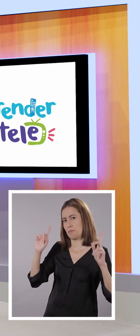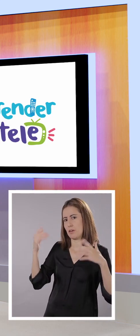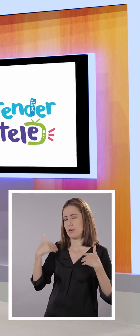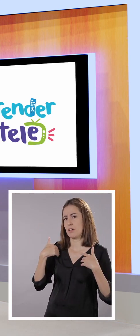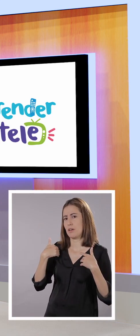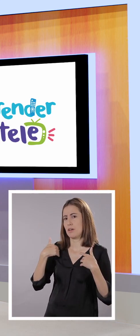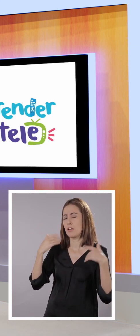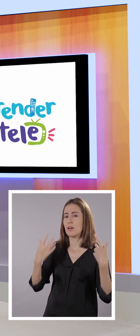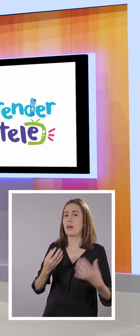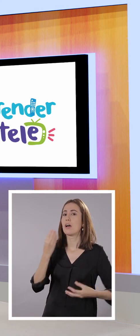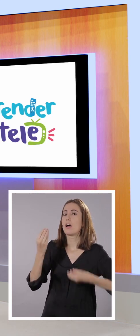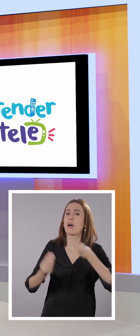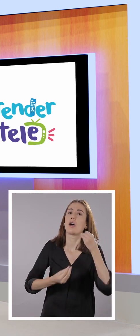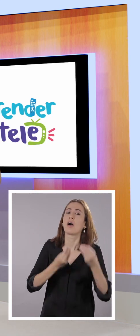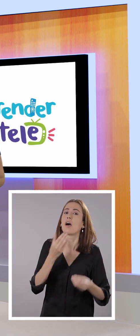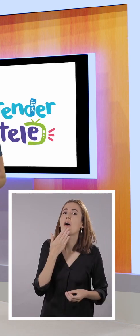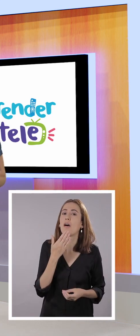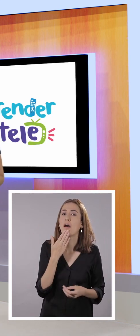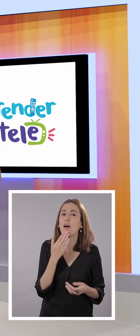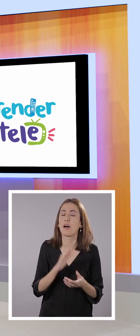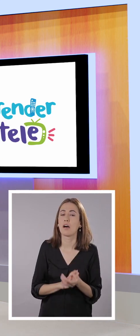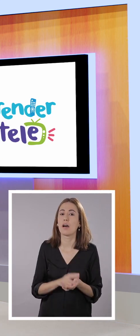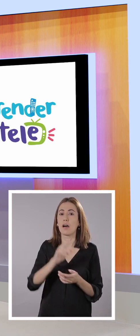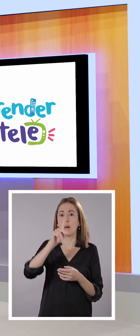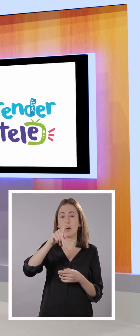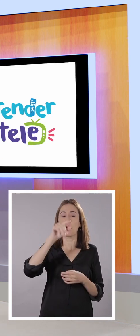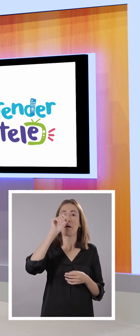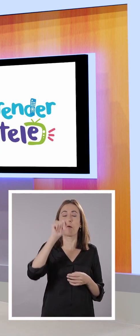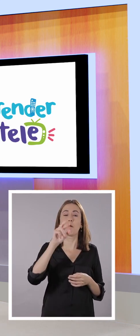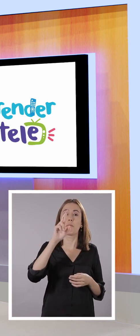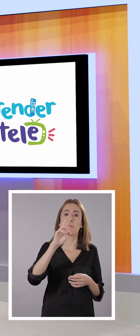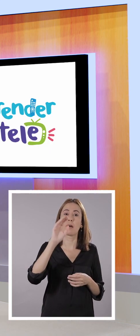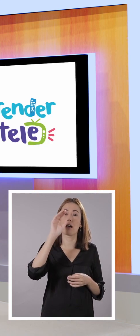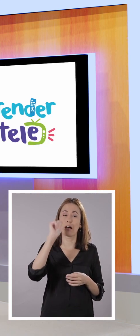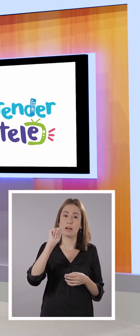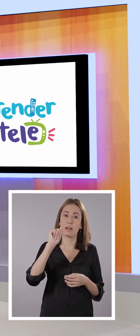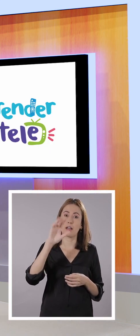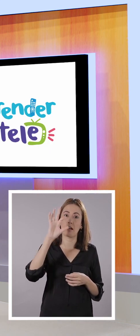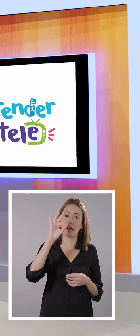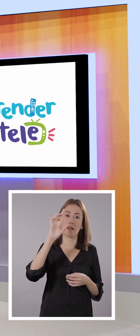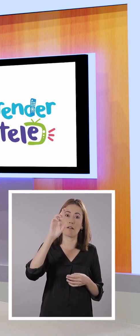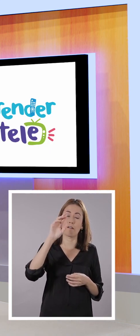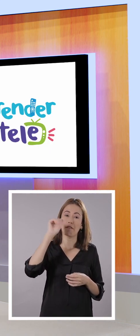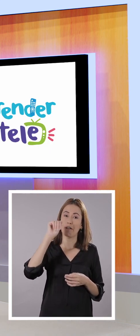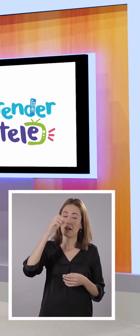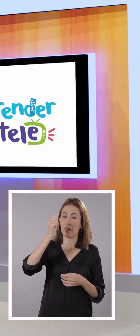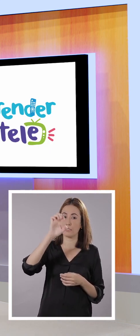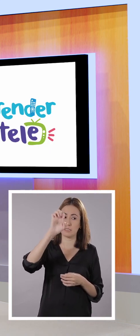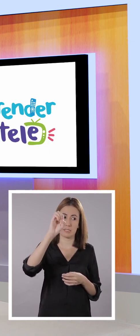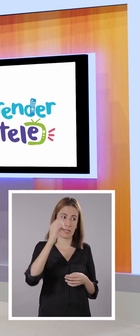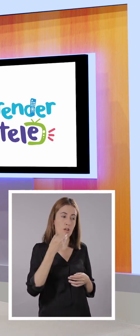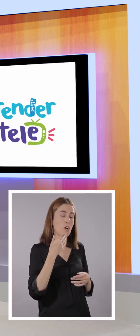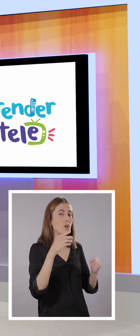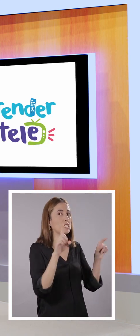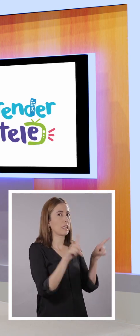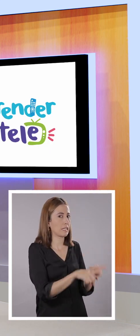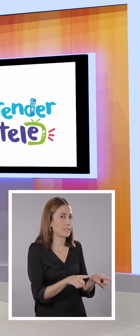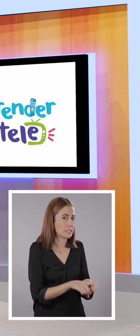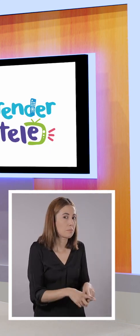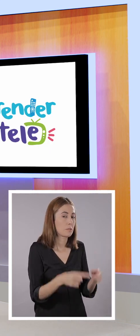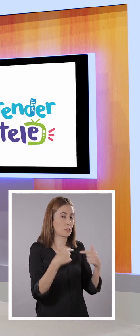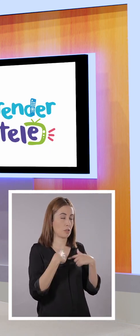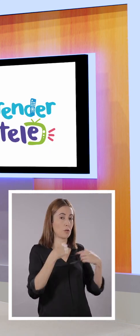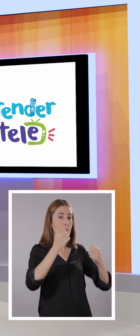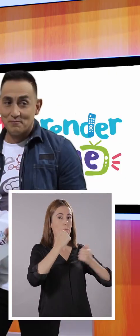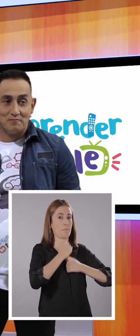diferente. Eso se conoce como parafrasear. Ajá. O sea, que decimos lo